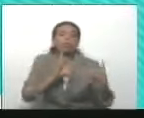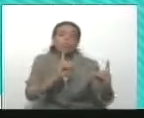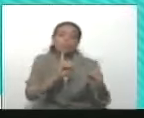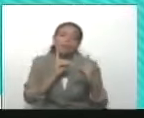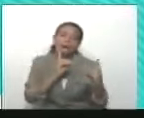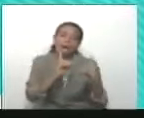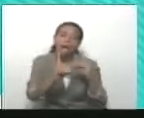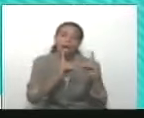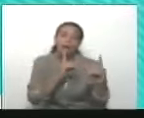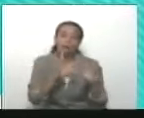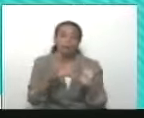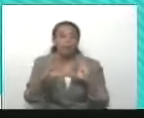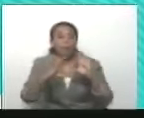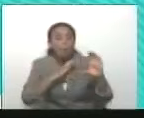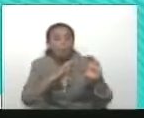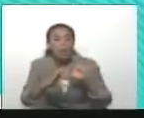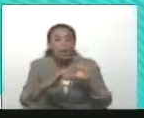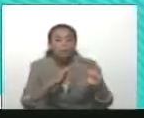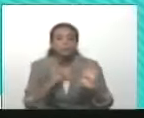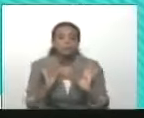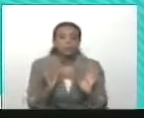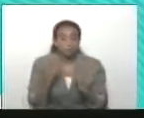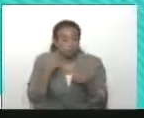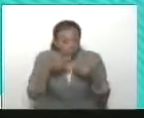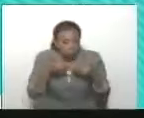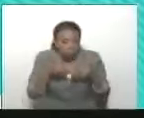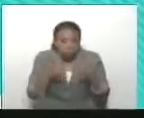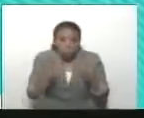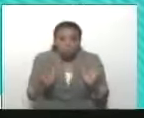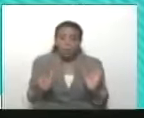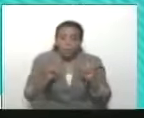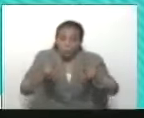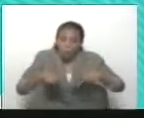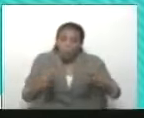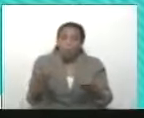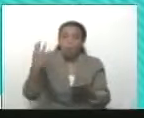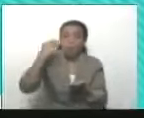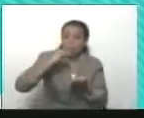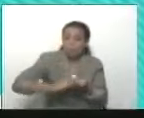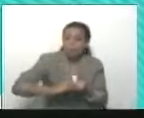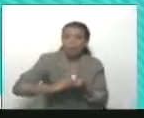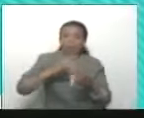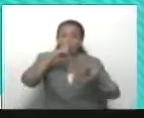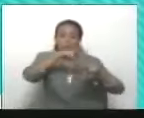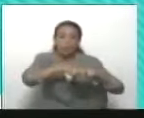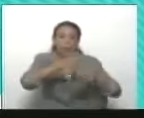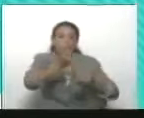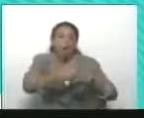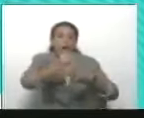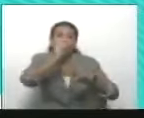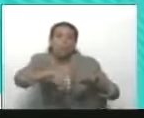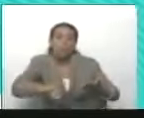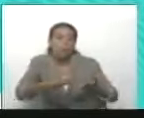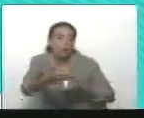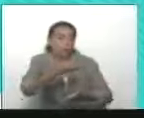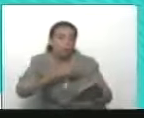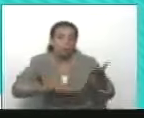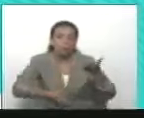Yo puedo decir hoy que estamos a las puertas de iniciar una nueva ronda de firma de acuerdos